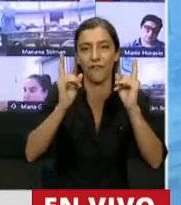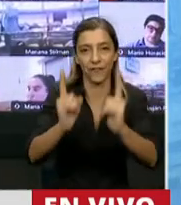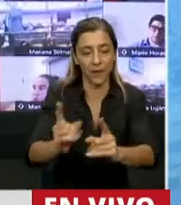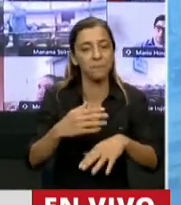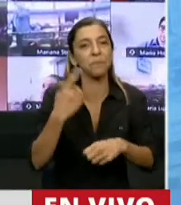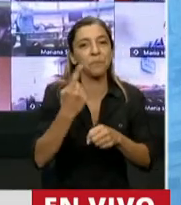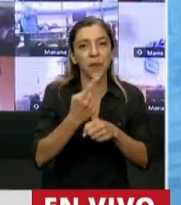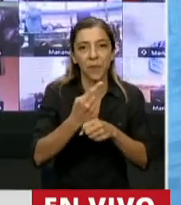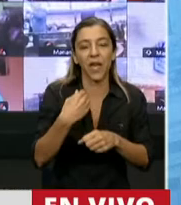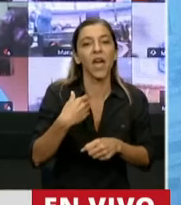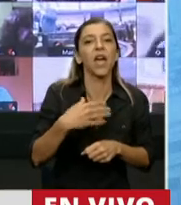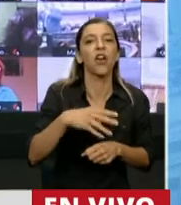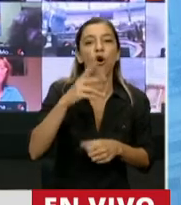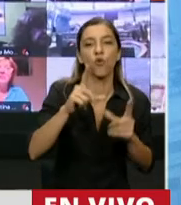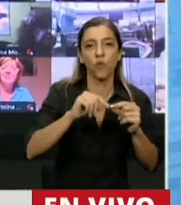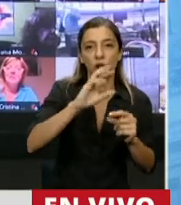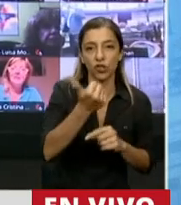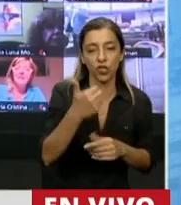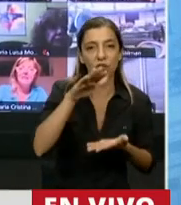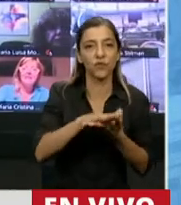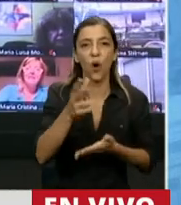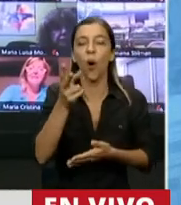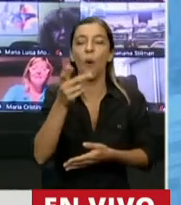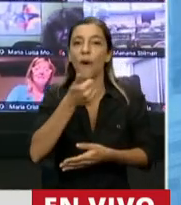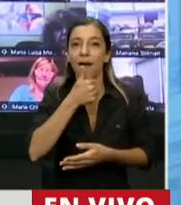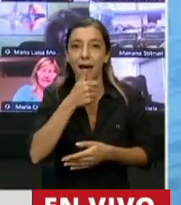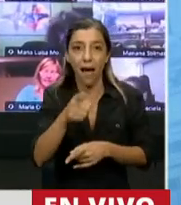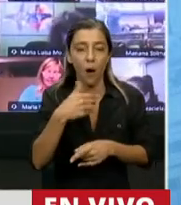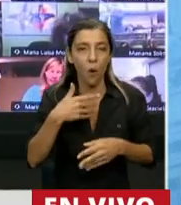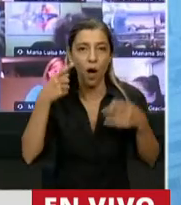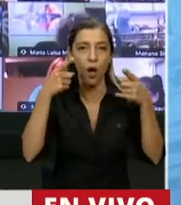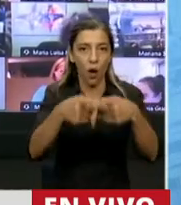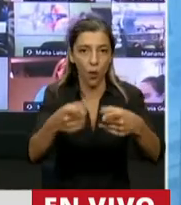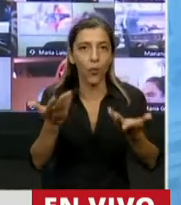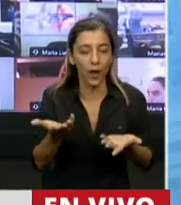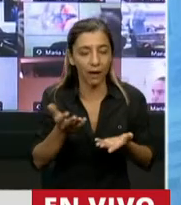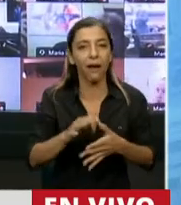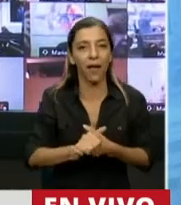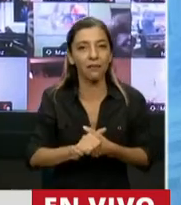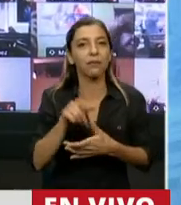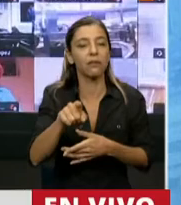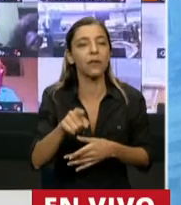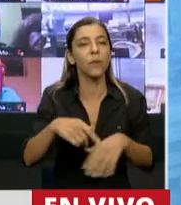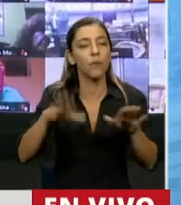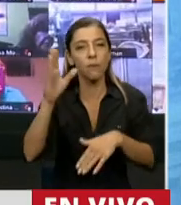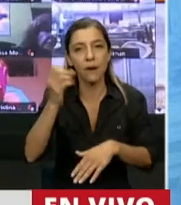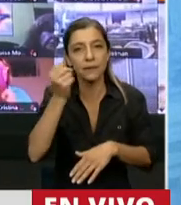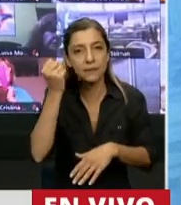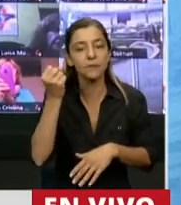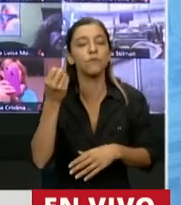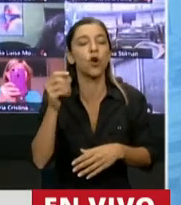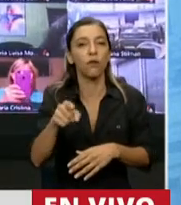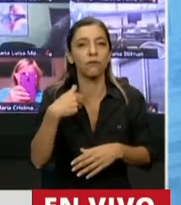número 6, Agua Limpia y Saneamiento, su meta 6.4, planteaba el uso eficiente de los recursos hídricos